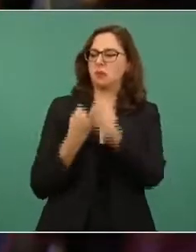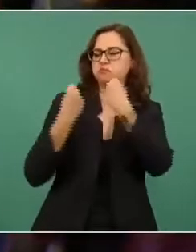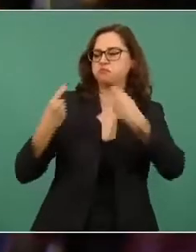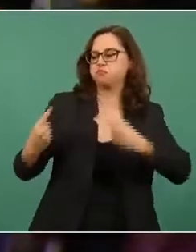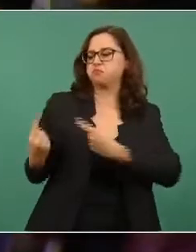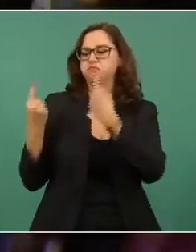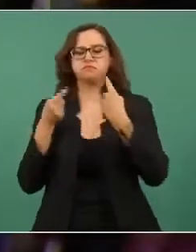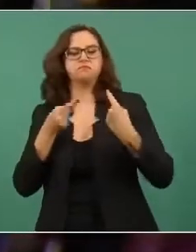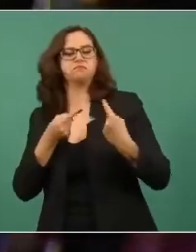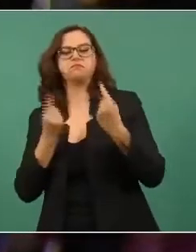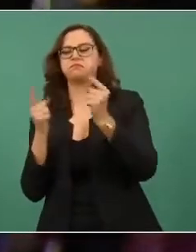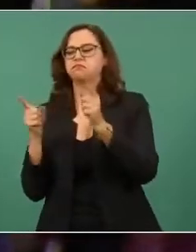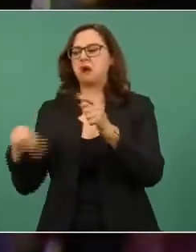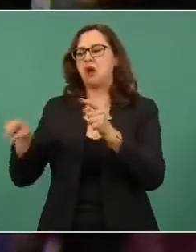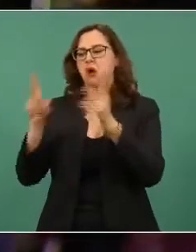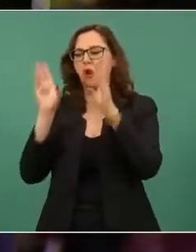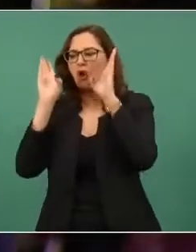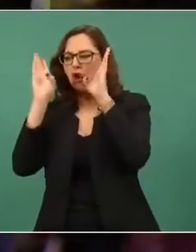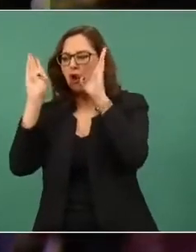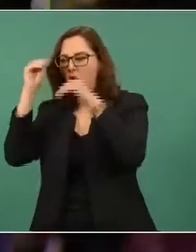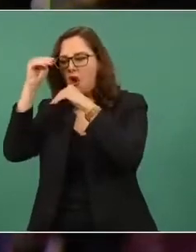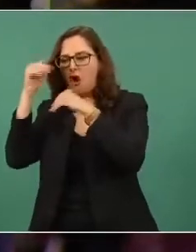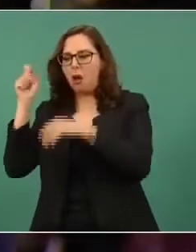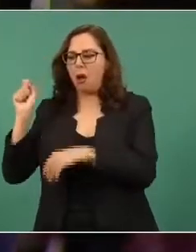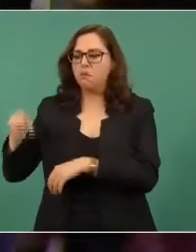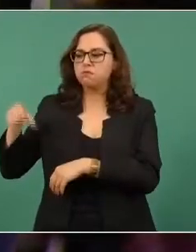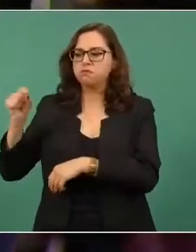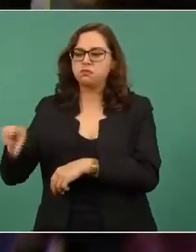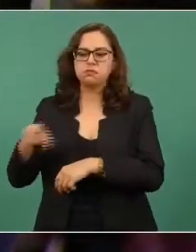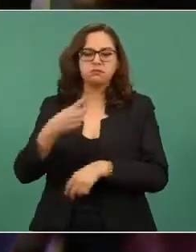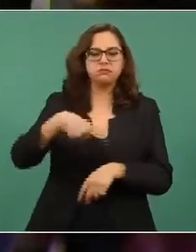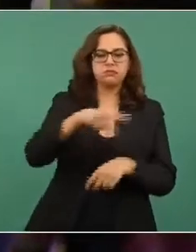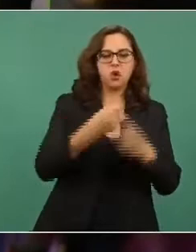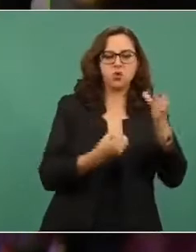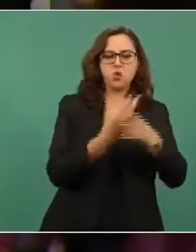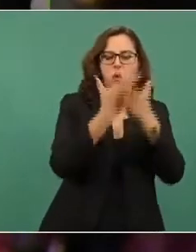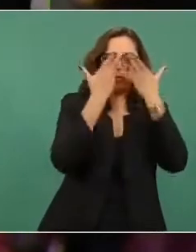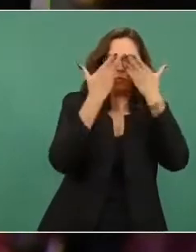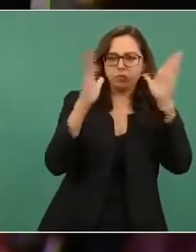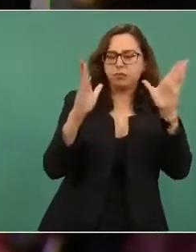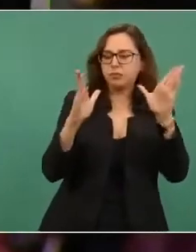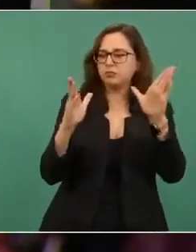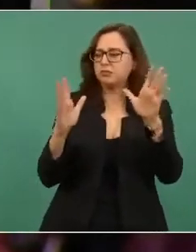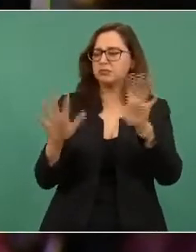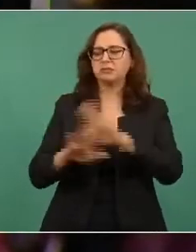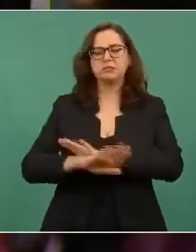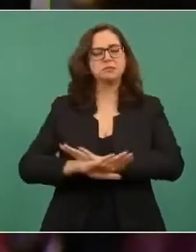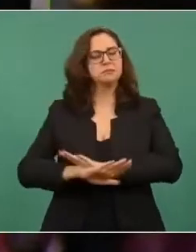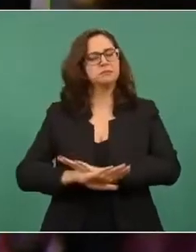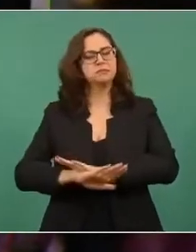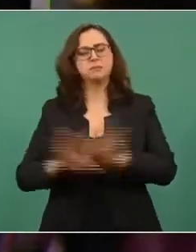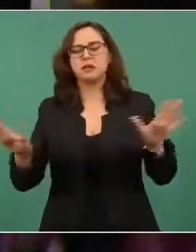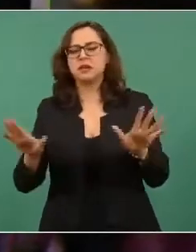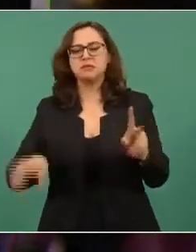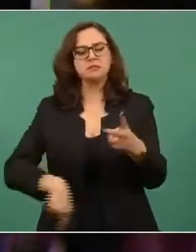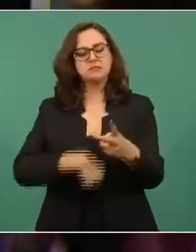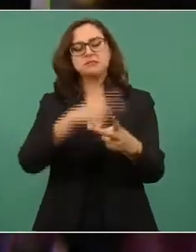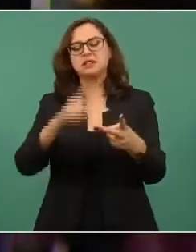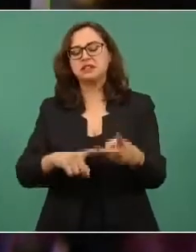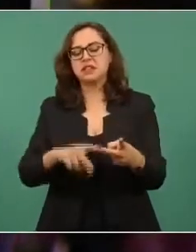ni del movimiento de reforma ni de la revolución mexicana